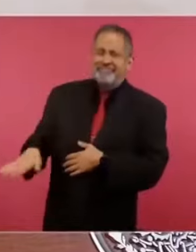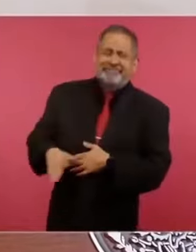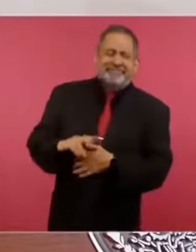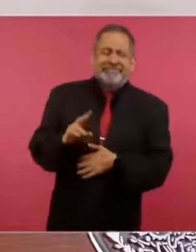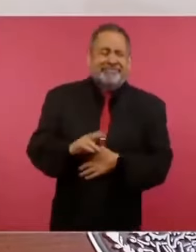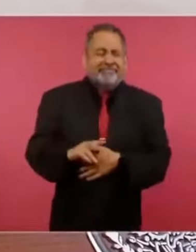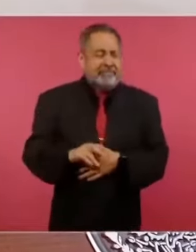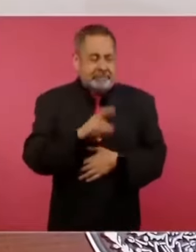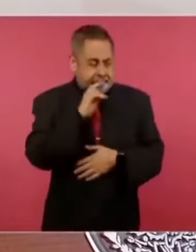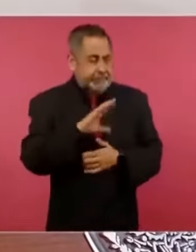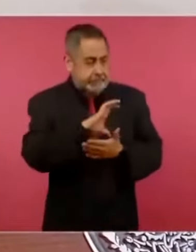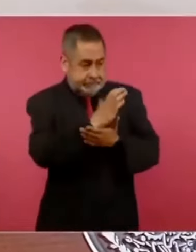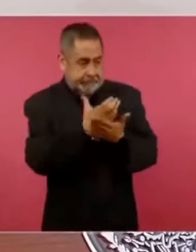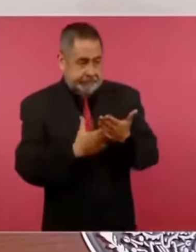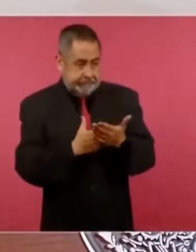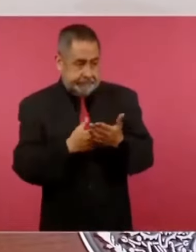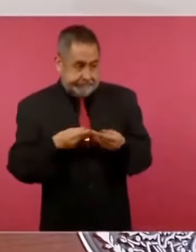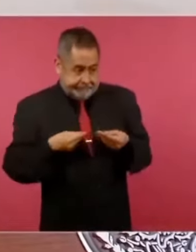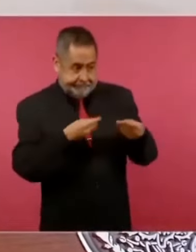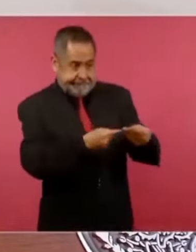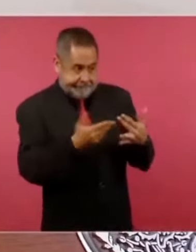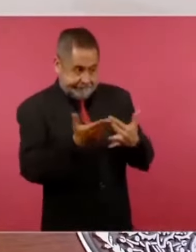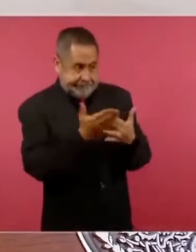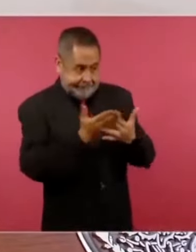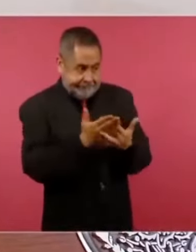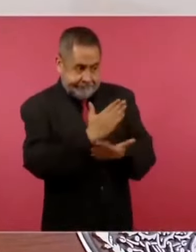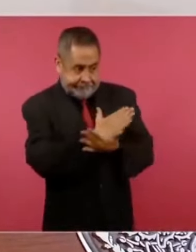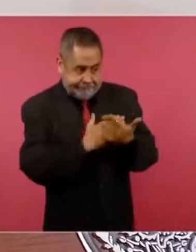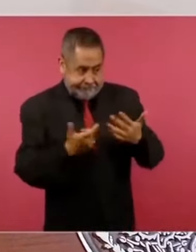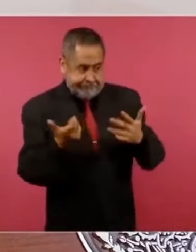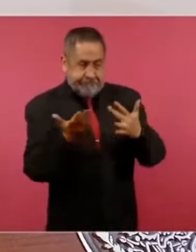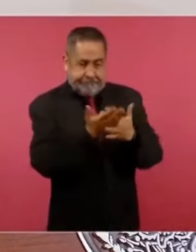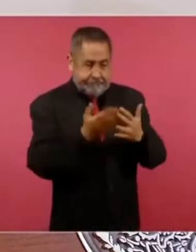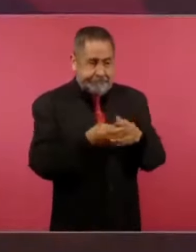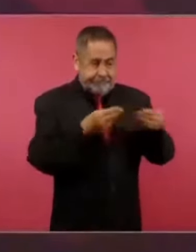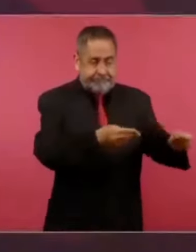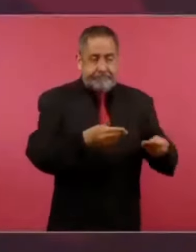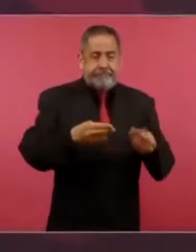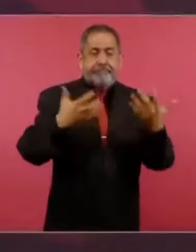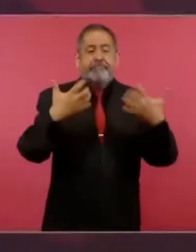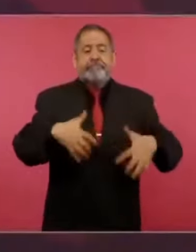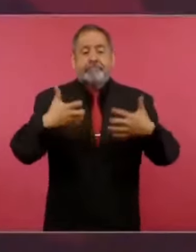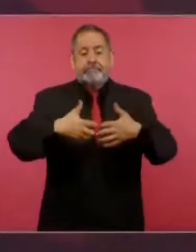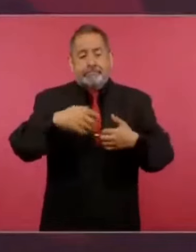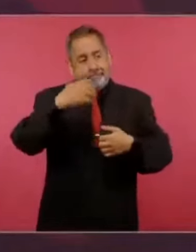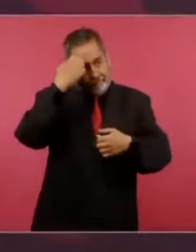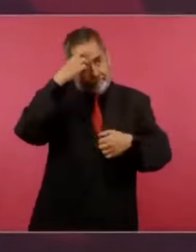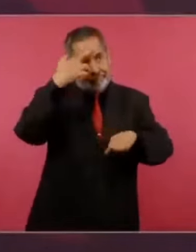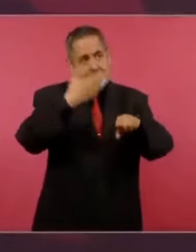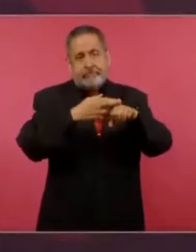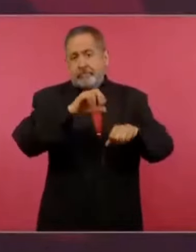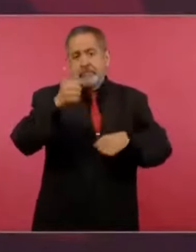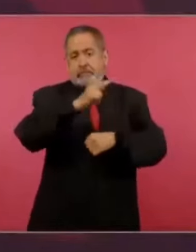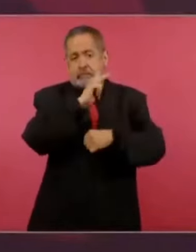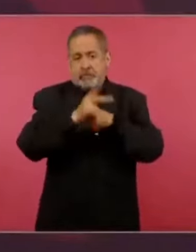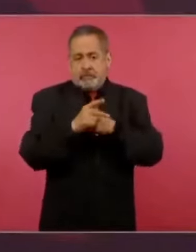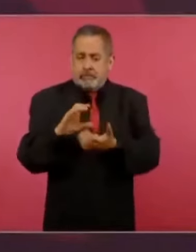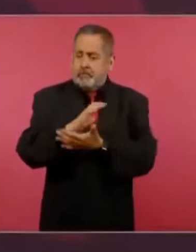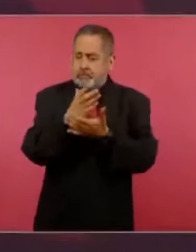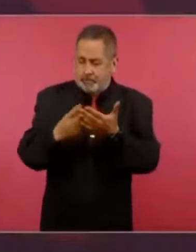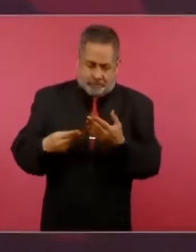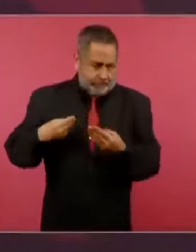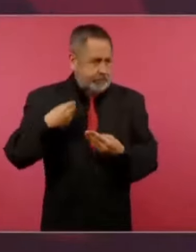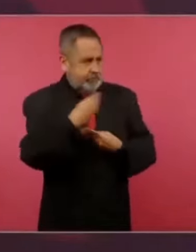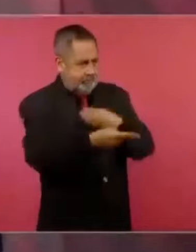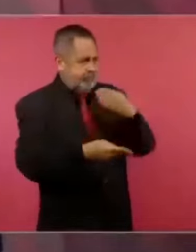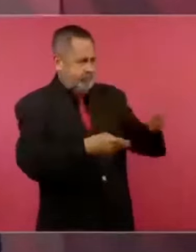importaba era entregar a empresas petroleras extranjeras los contratos de exploración